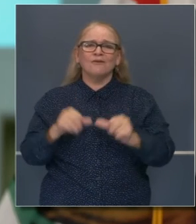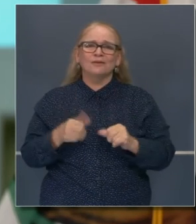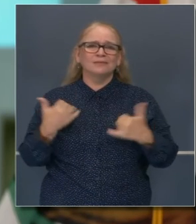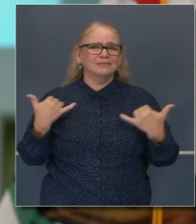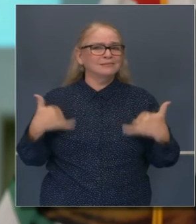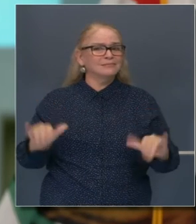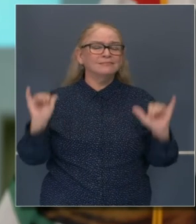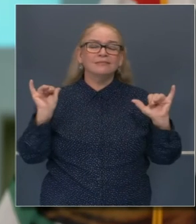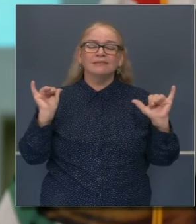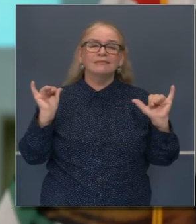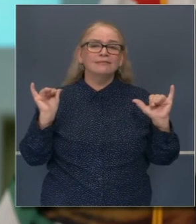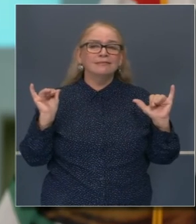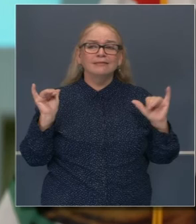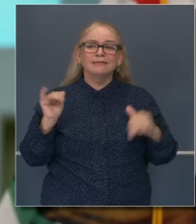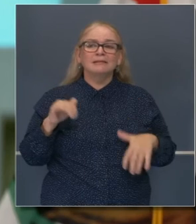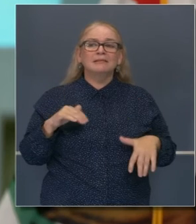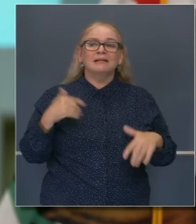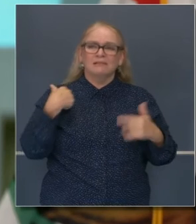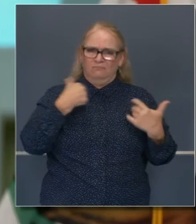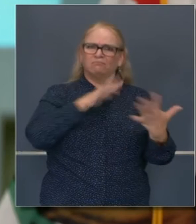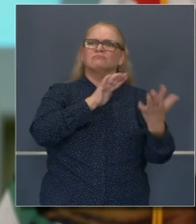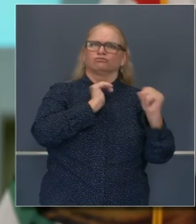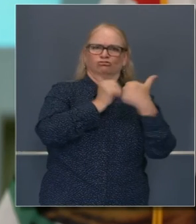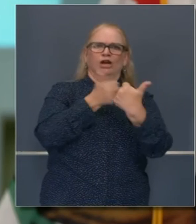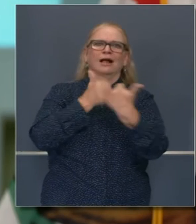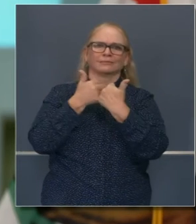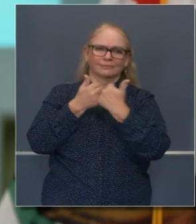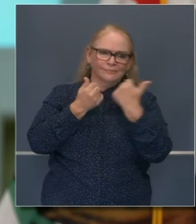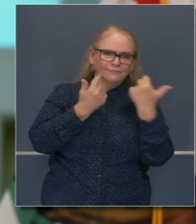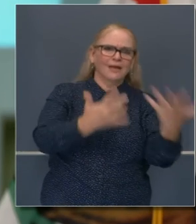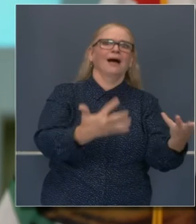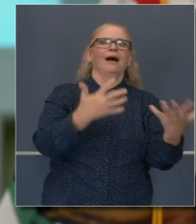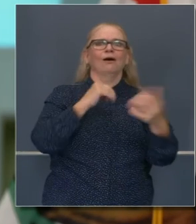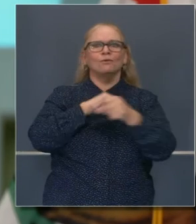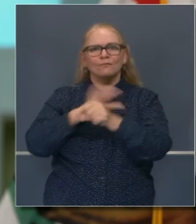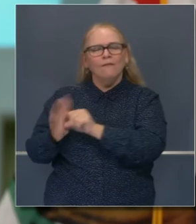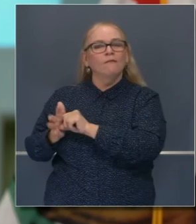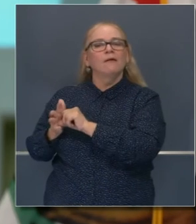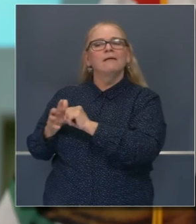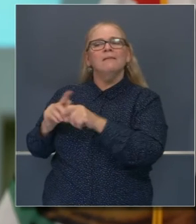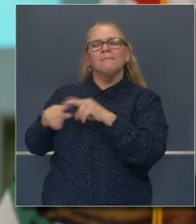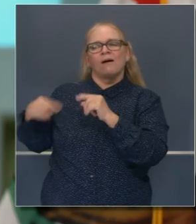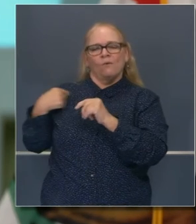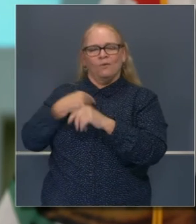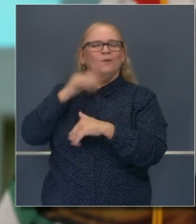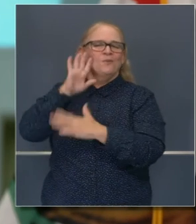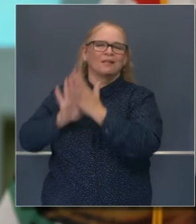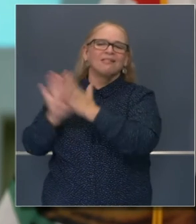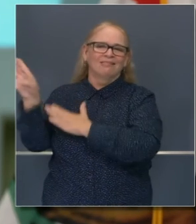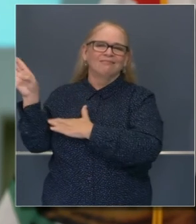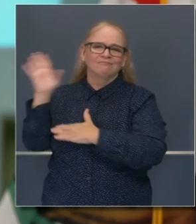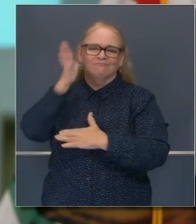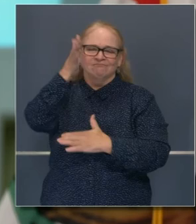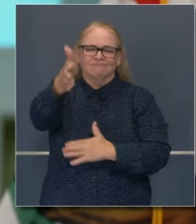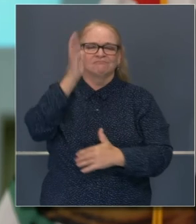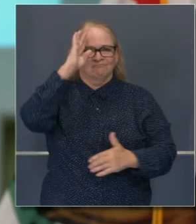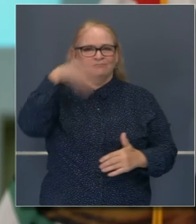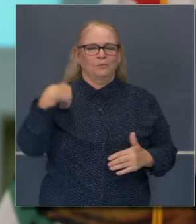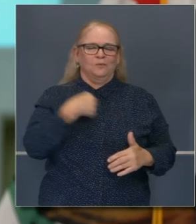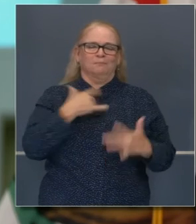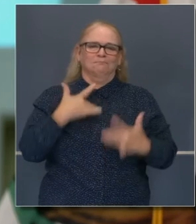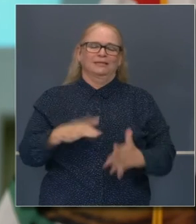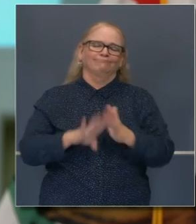siguen con vida, siguen vivos y muy energéticos en este país al enfrentar estos retos.